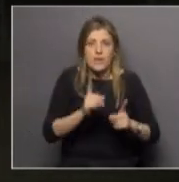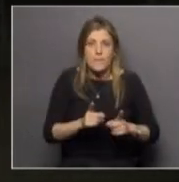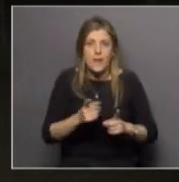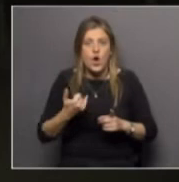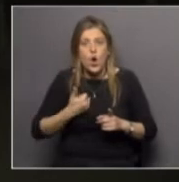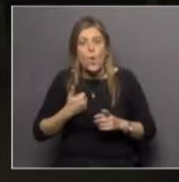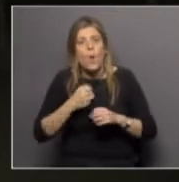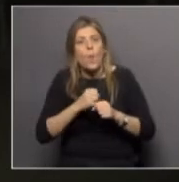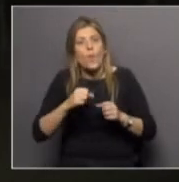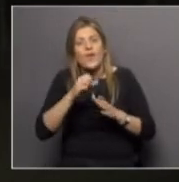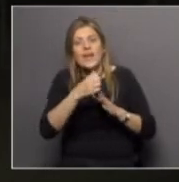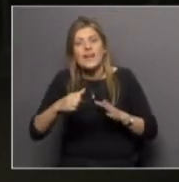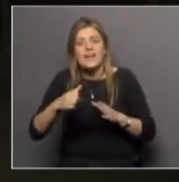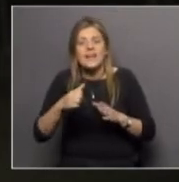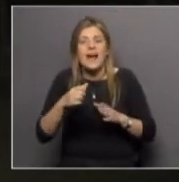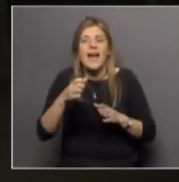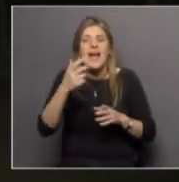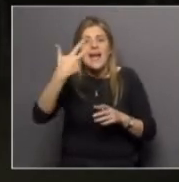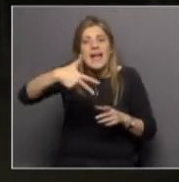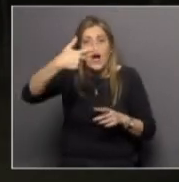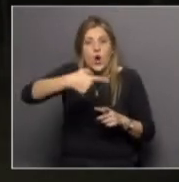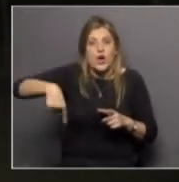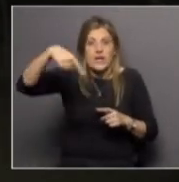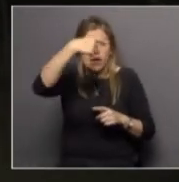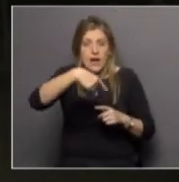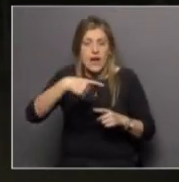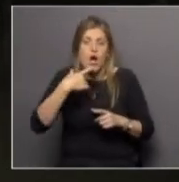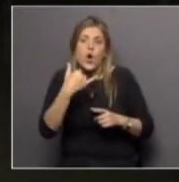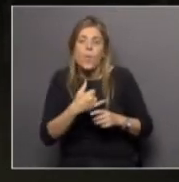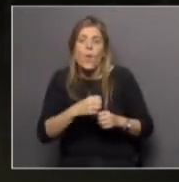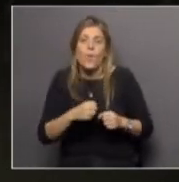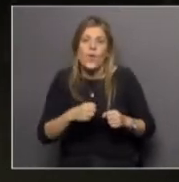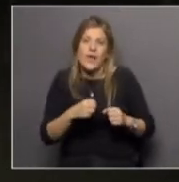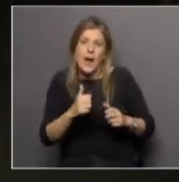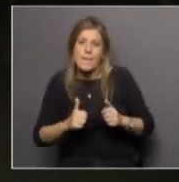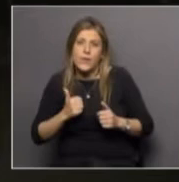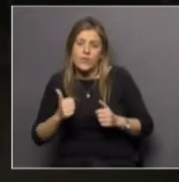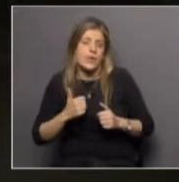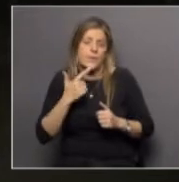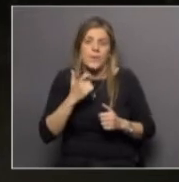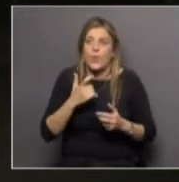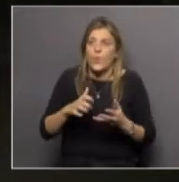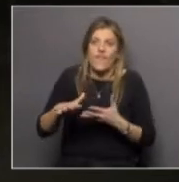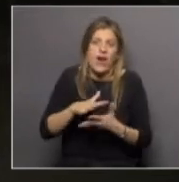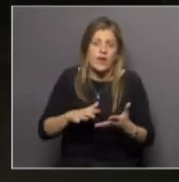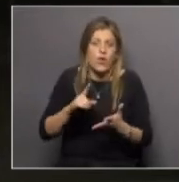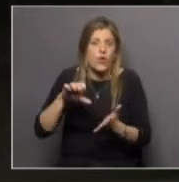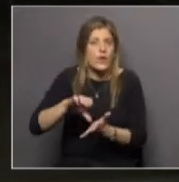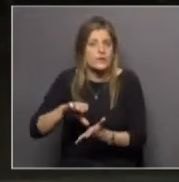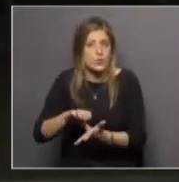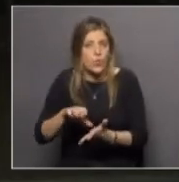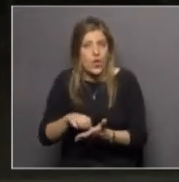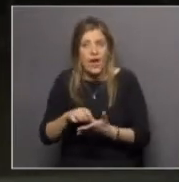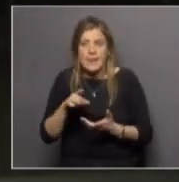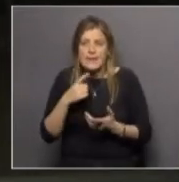la energía eólica en un ambiente urbano es decir si nosotros tenemos una zona un cierto barrio en una cierta ciudad podemos